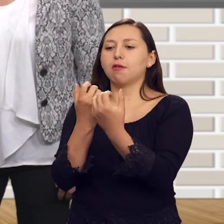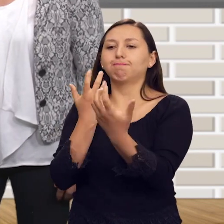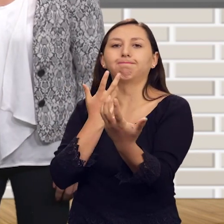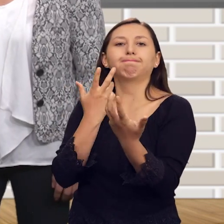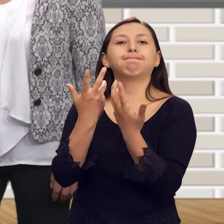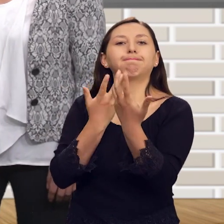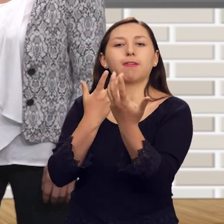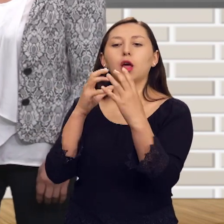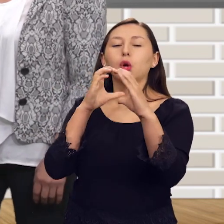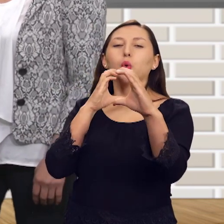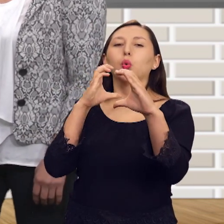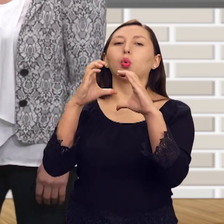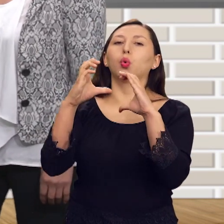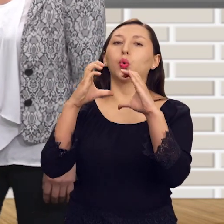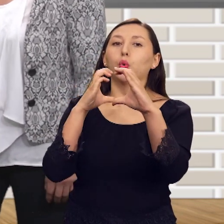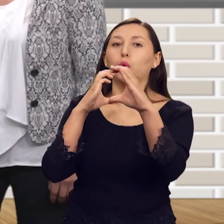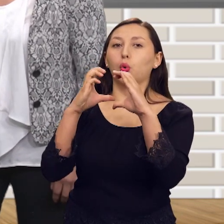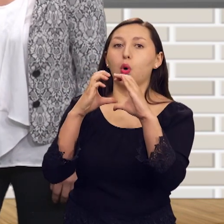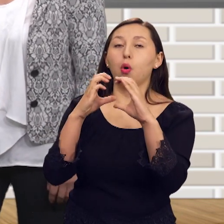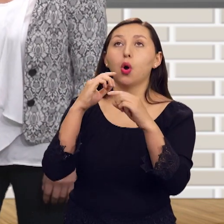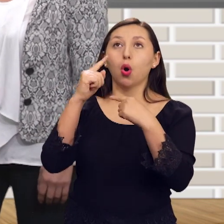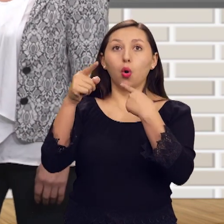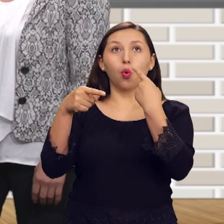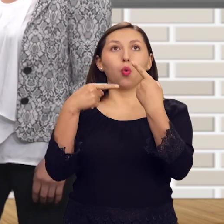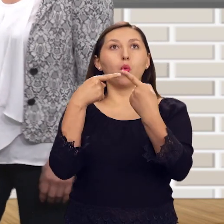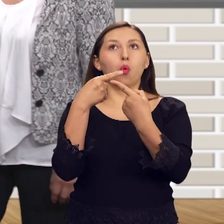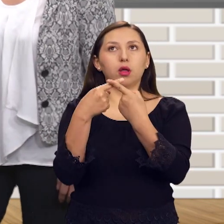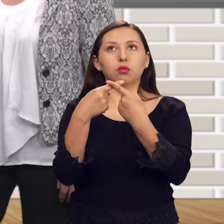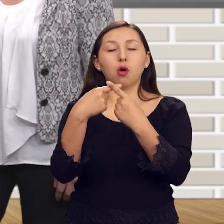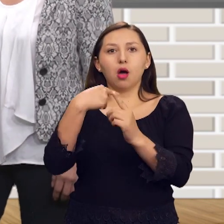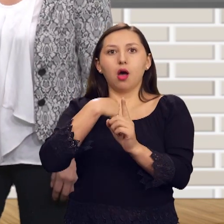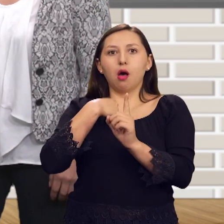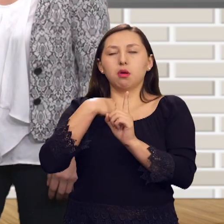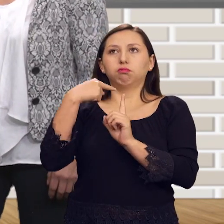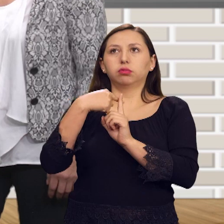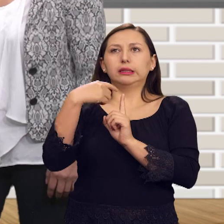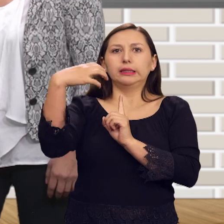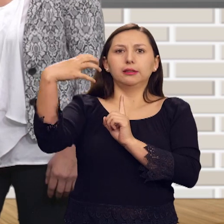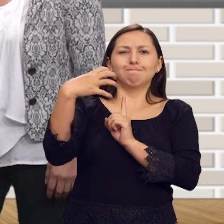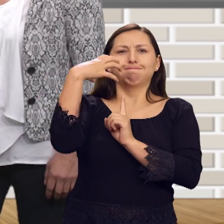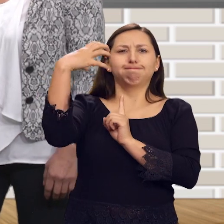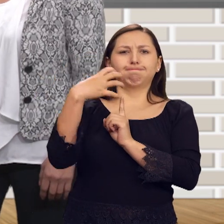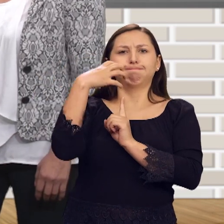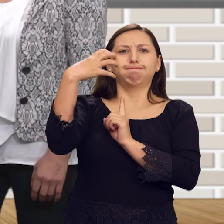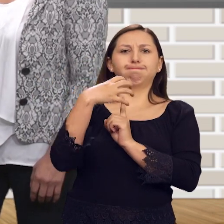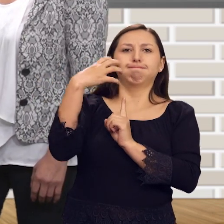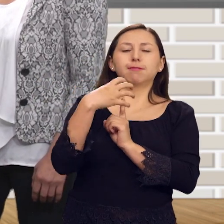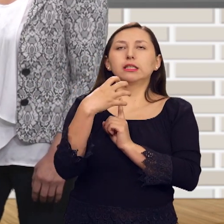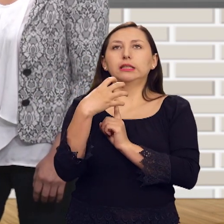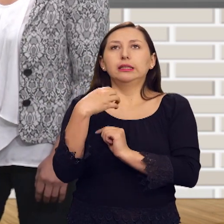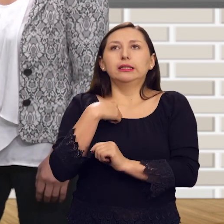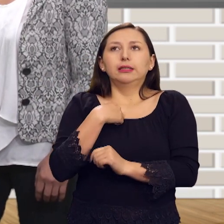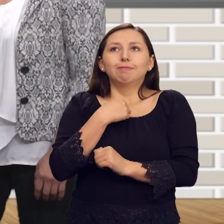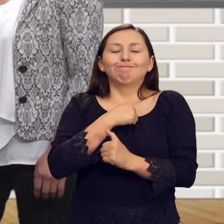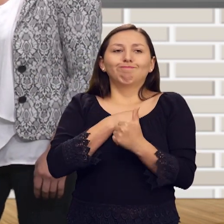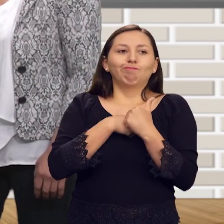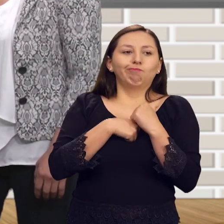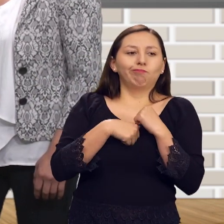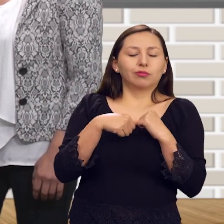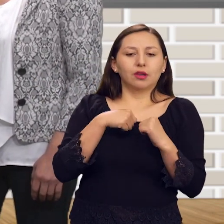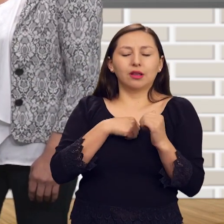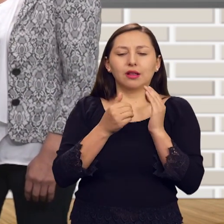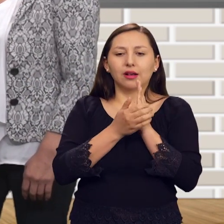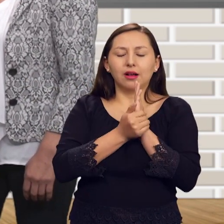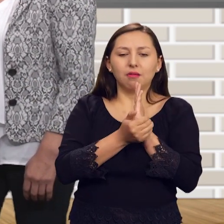comunicación, influyen de manera directa en el pensamiento del receptor de los mensajes. Estos pueden limitar la capacidad